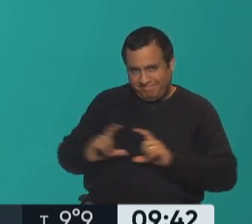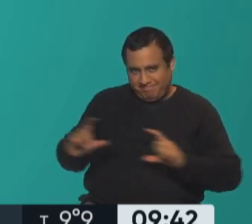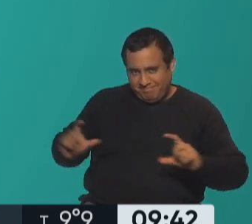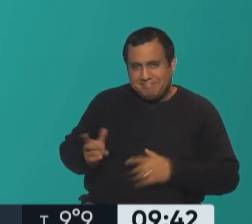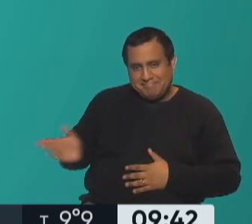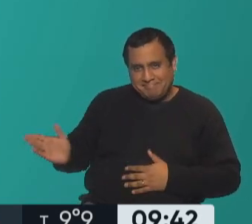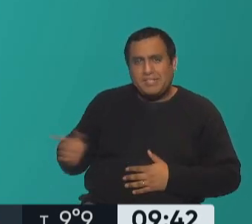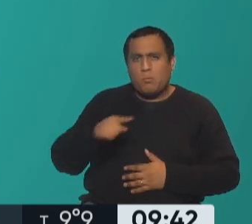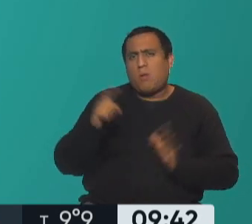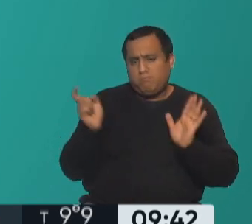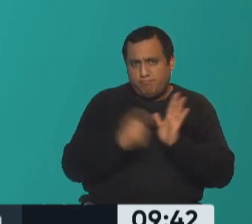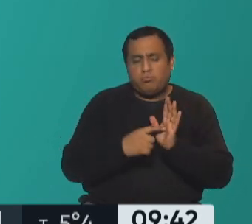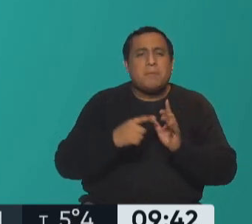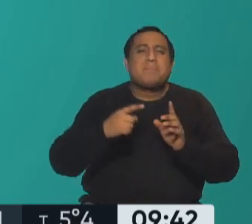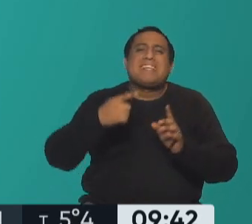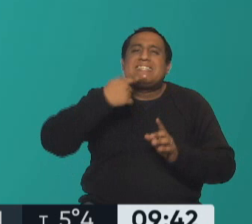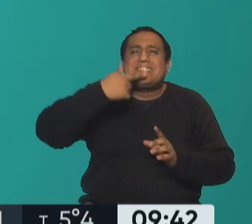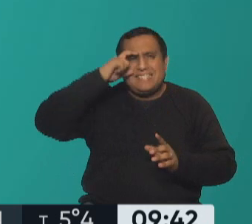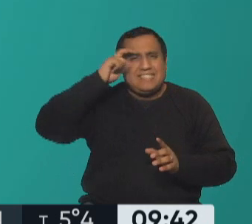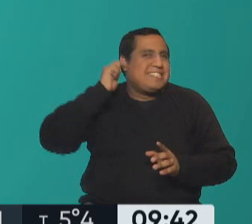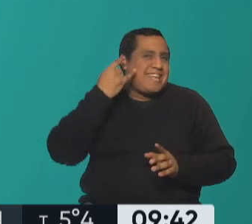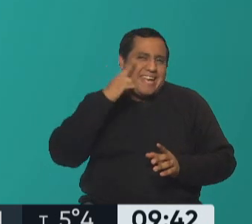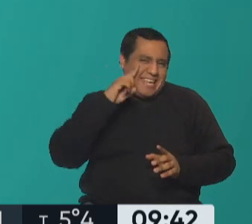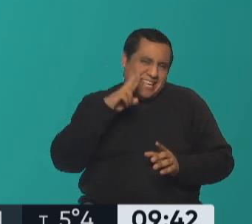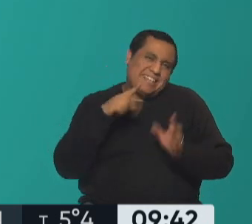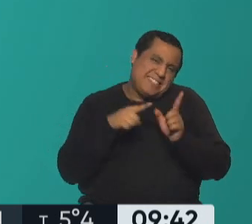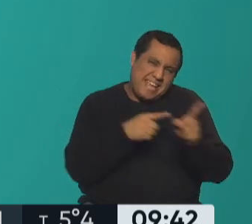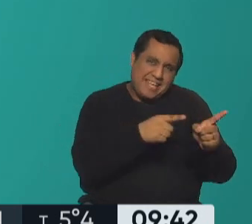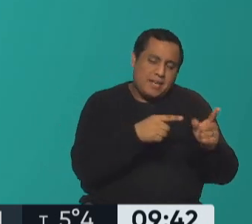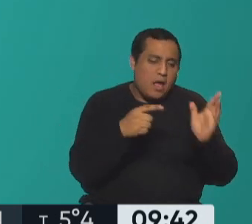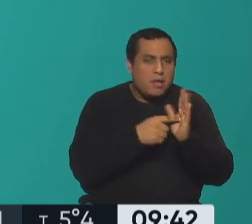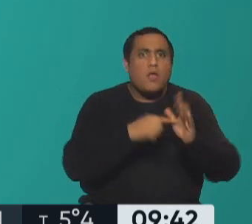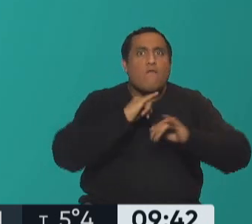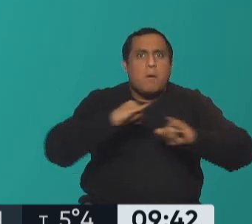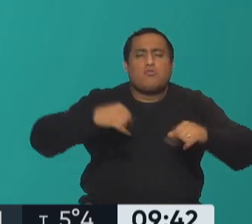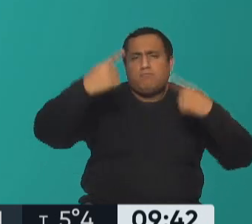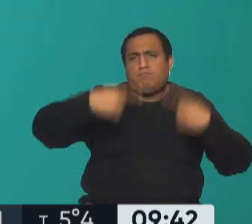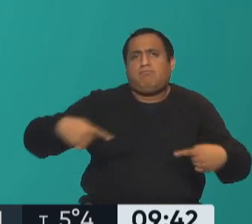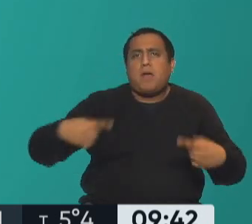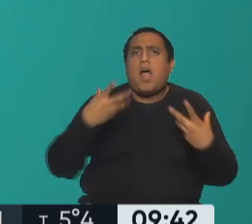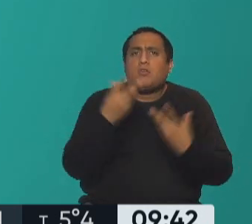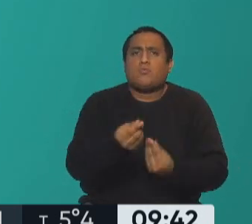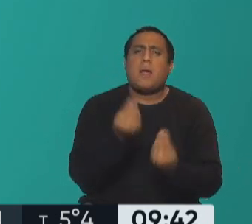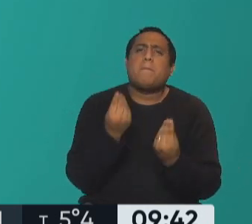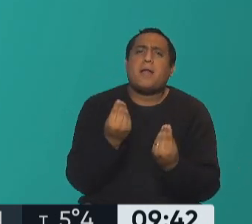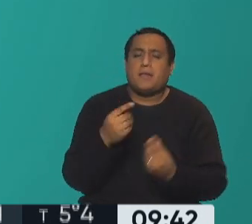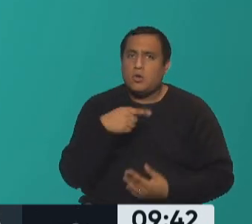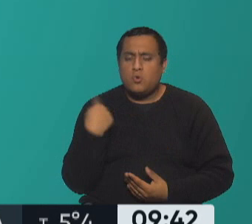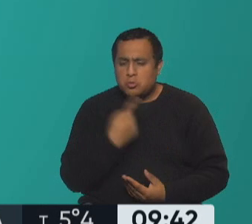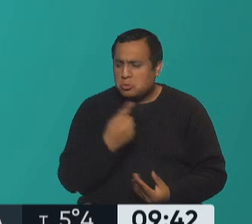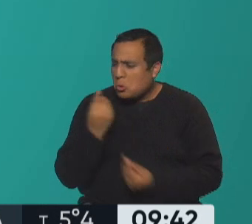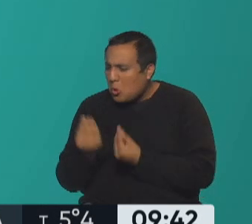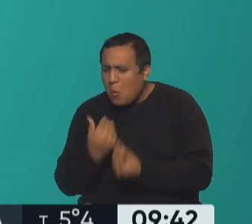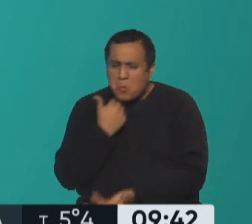Seguramente ahí van a encontrar un montón de consejos que nos deja Yael todos los días para esto, para transitar el camino desde un lugar en el que sepamos qué hacer, cómo